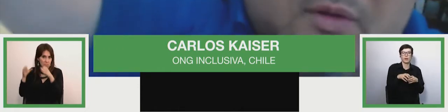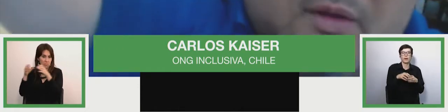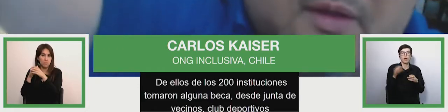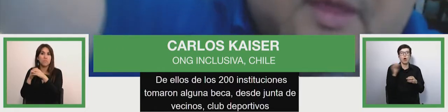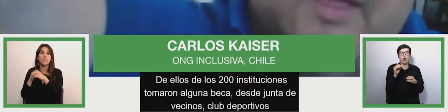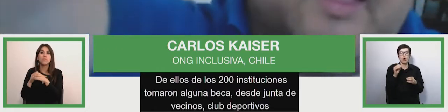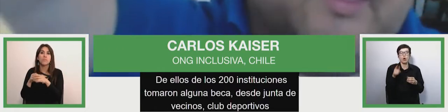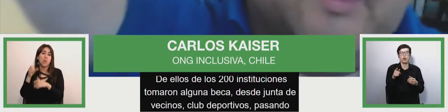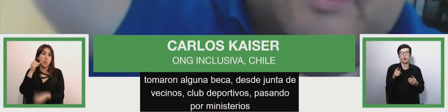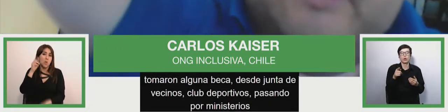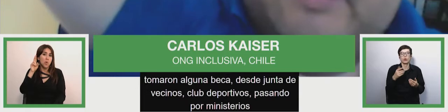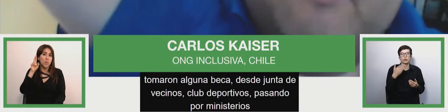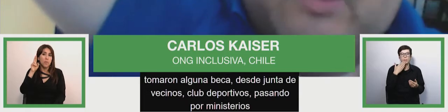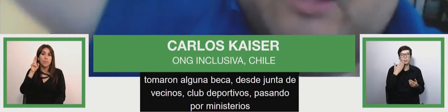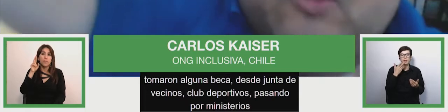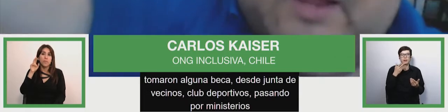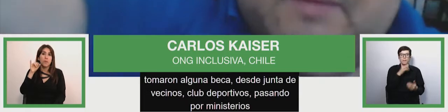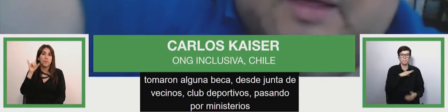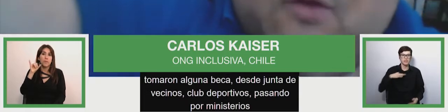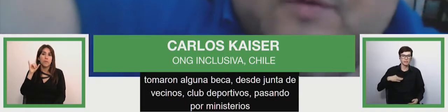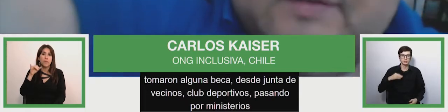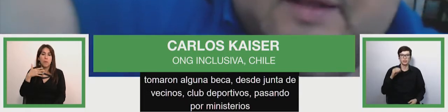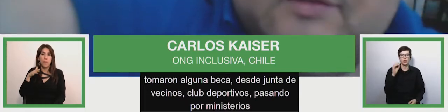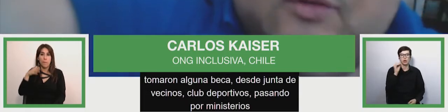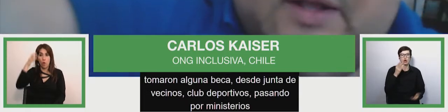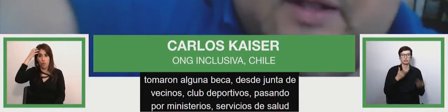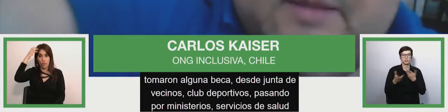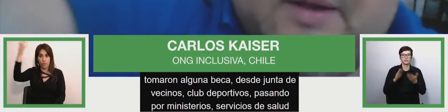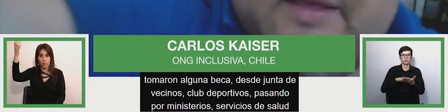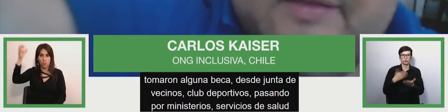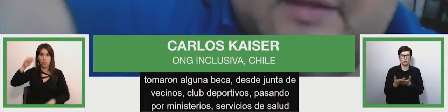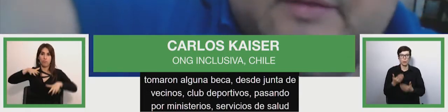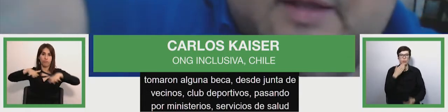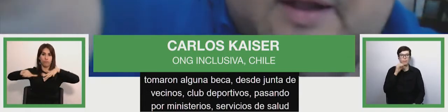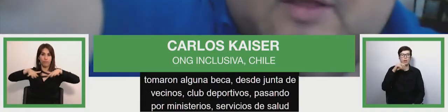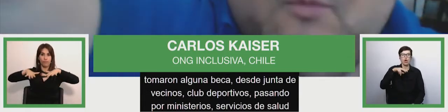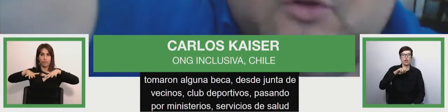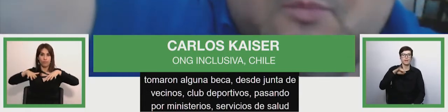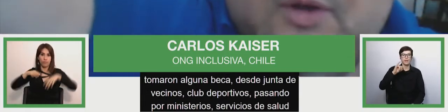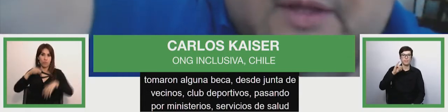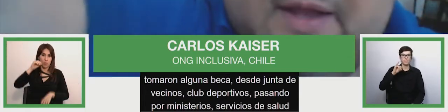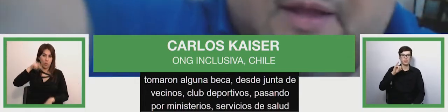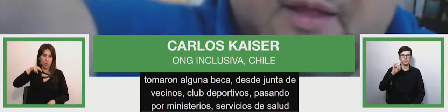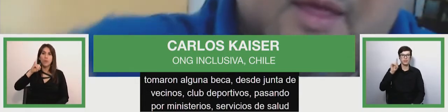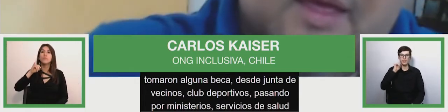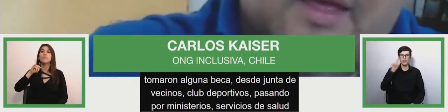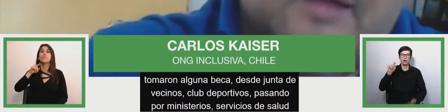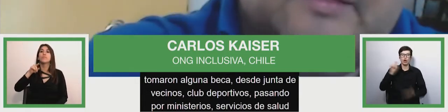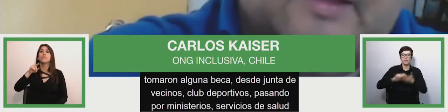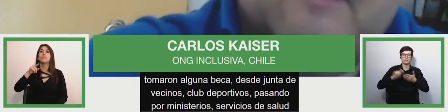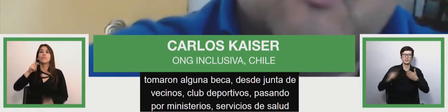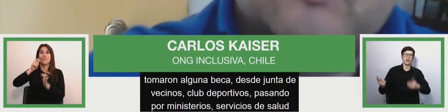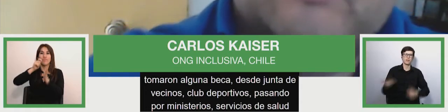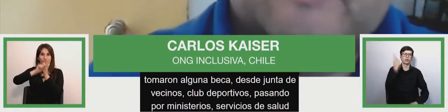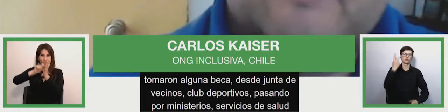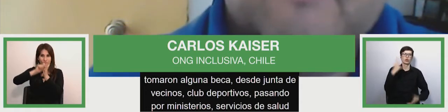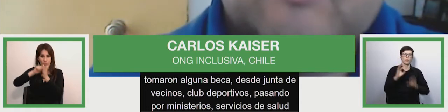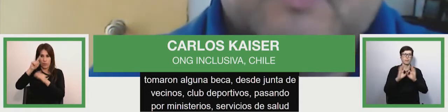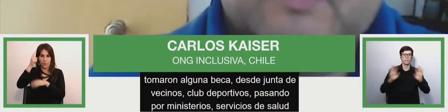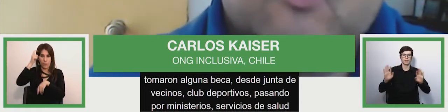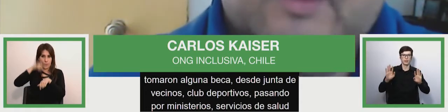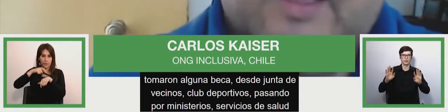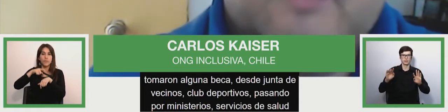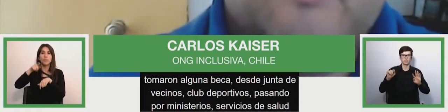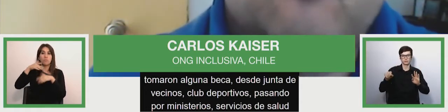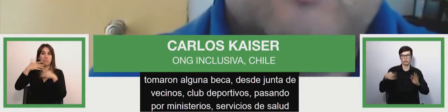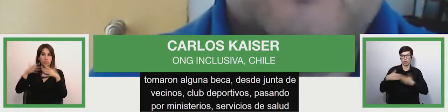salud tenemos al ONEMI que es la oficina nacional de emergencias de la región metropolitana tenemos al servicio